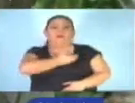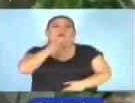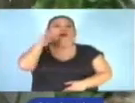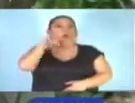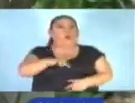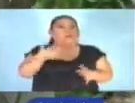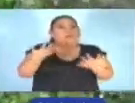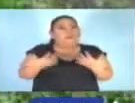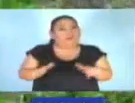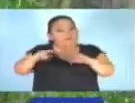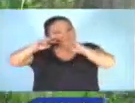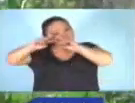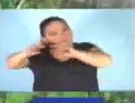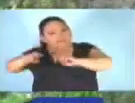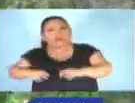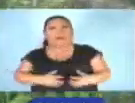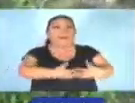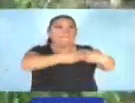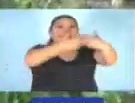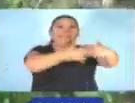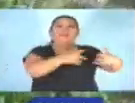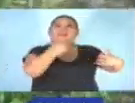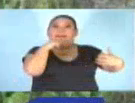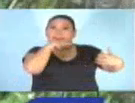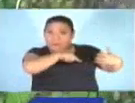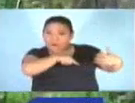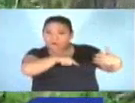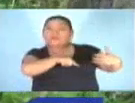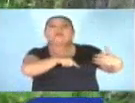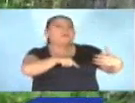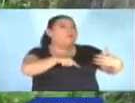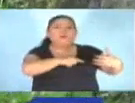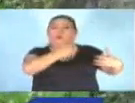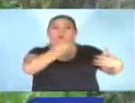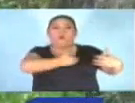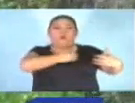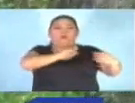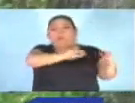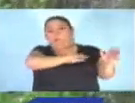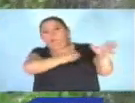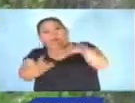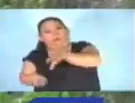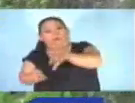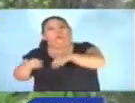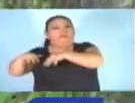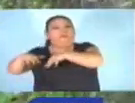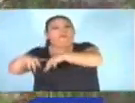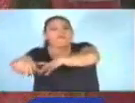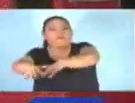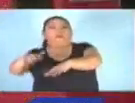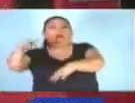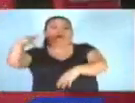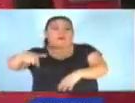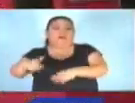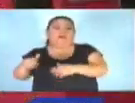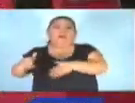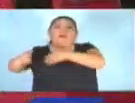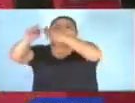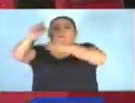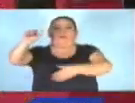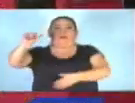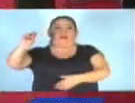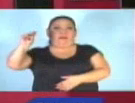se ha inspeccionado una empresa para determinar si es la responsable de los vertidos, mientras que la Autoridad Salvadoreña del Agua